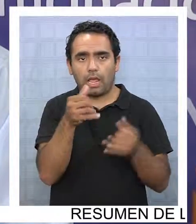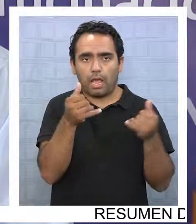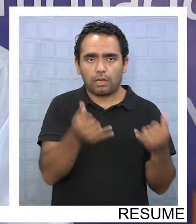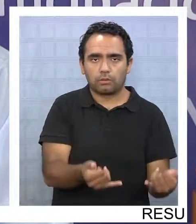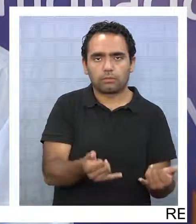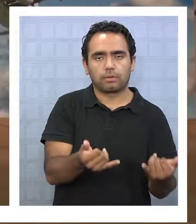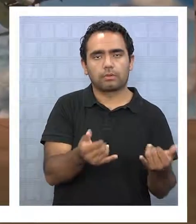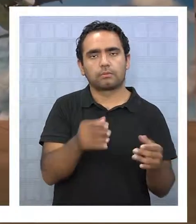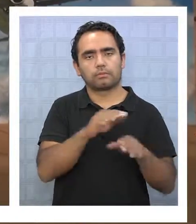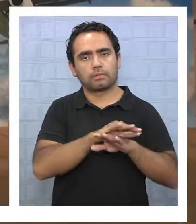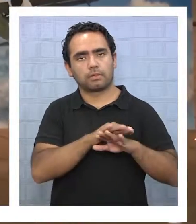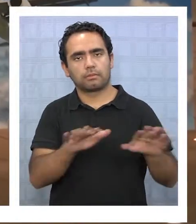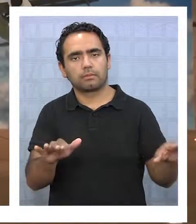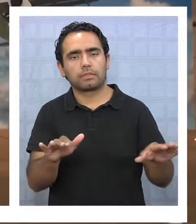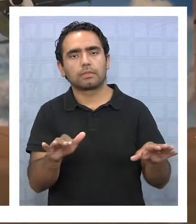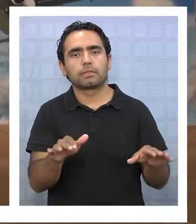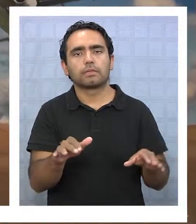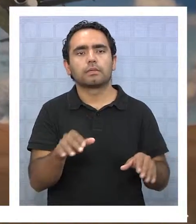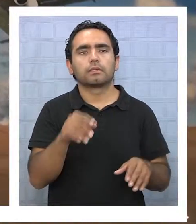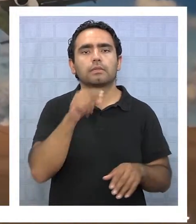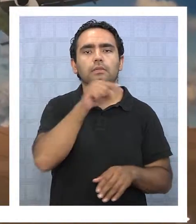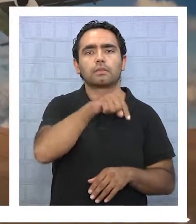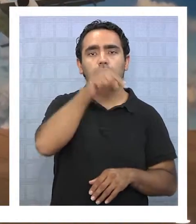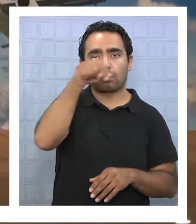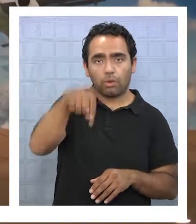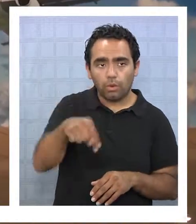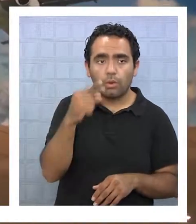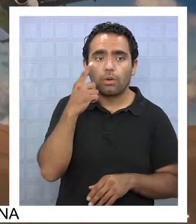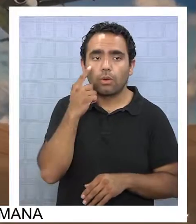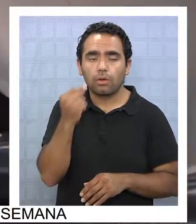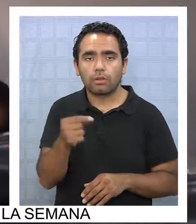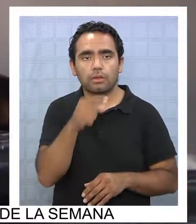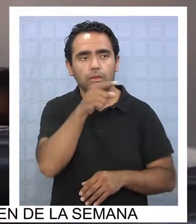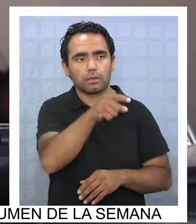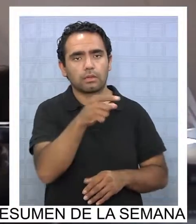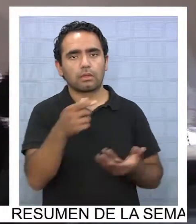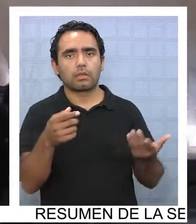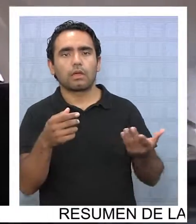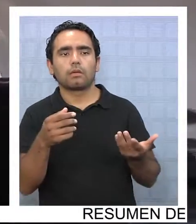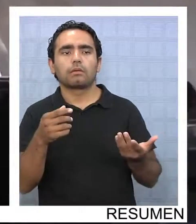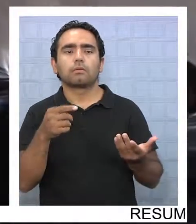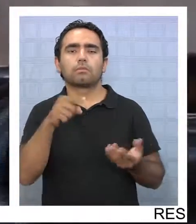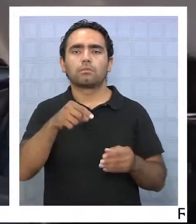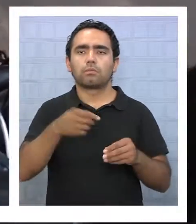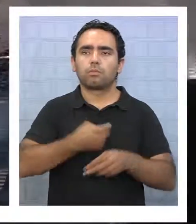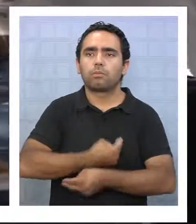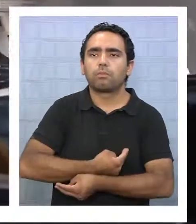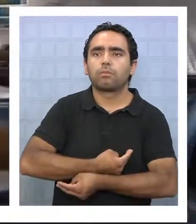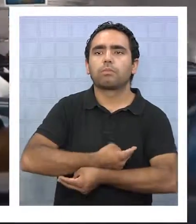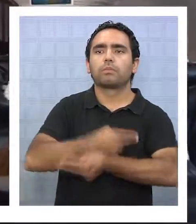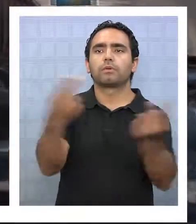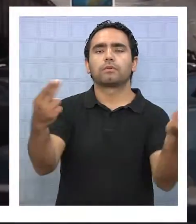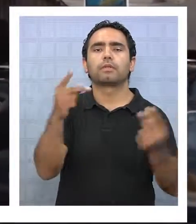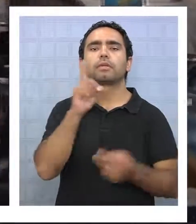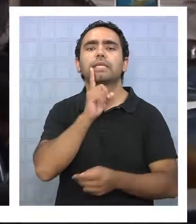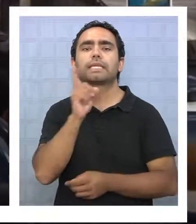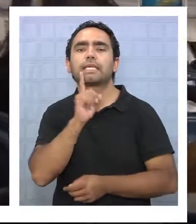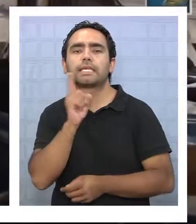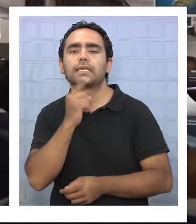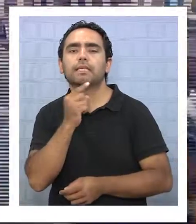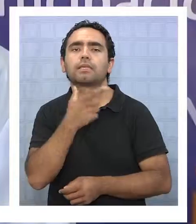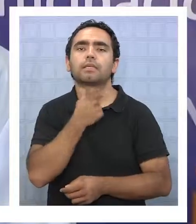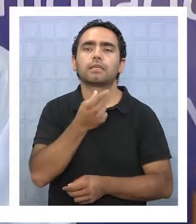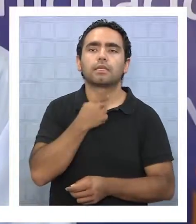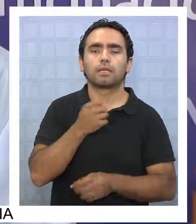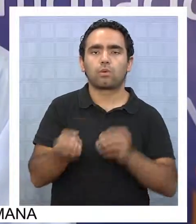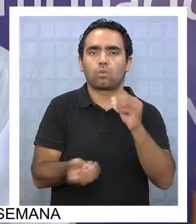el aeropuerto y hoy día, el día de hoy se ha iniciado la publicación para puesta en oferta de